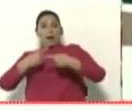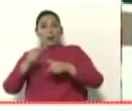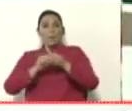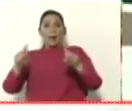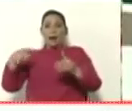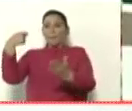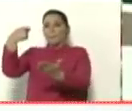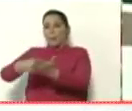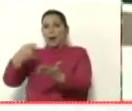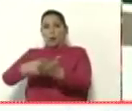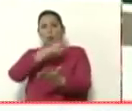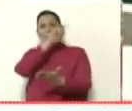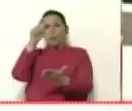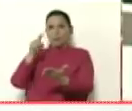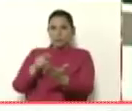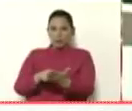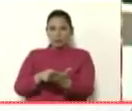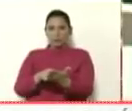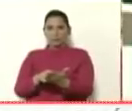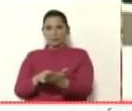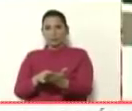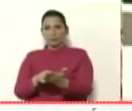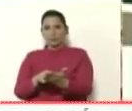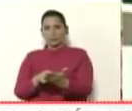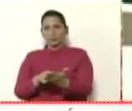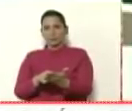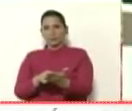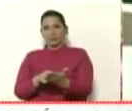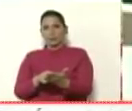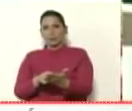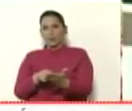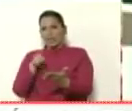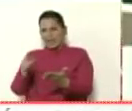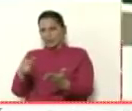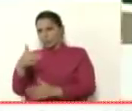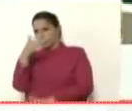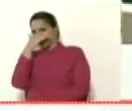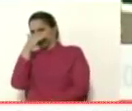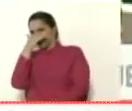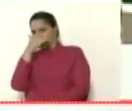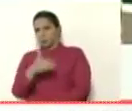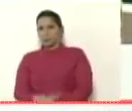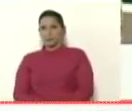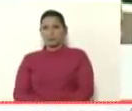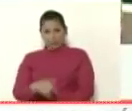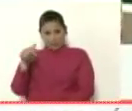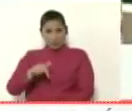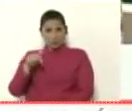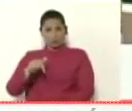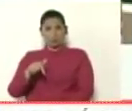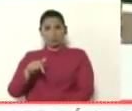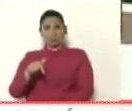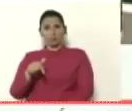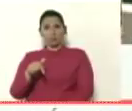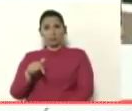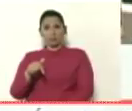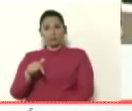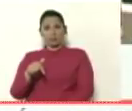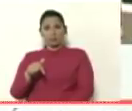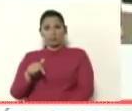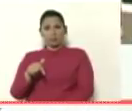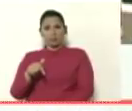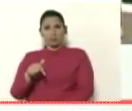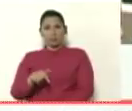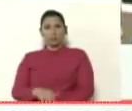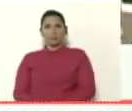cancelación de estos criminales. Y aquí le